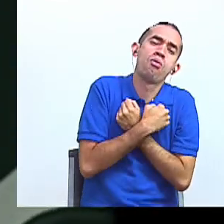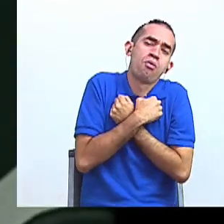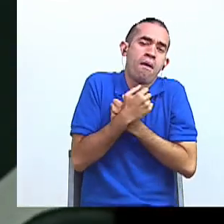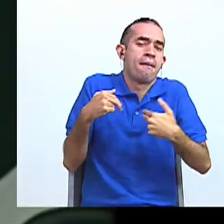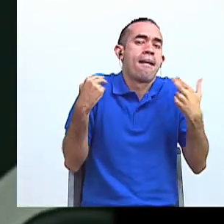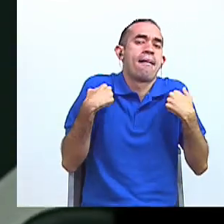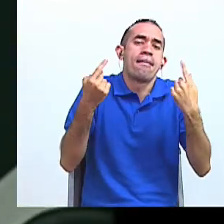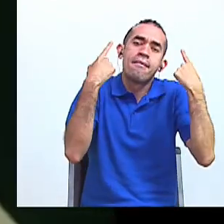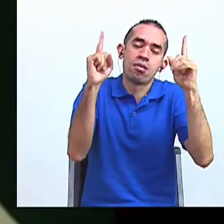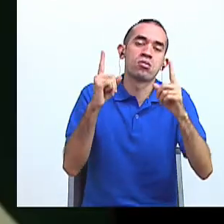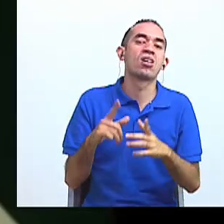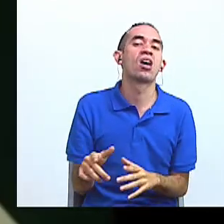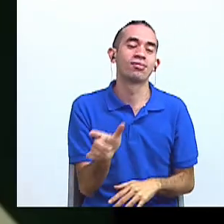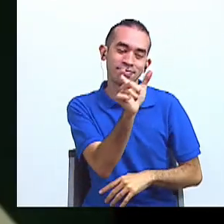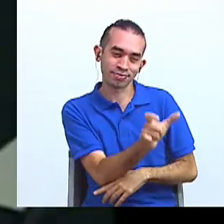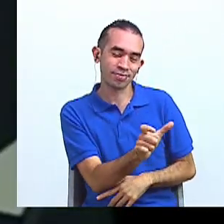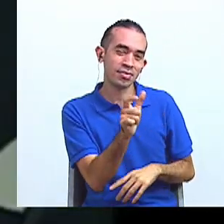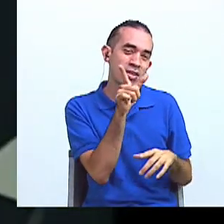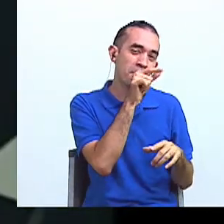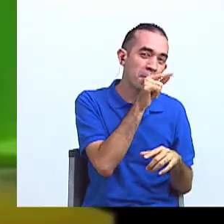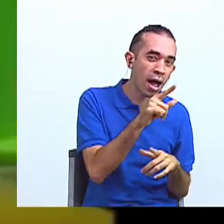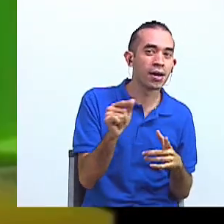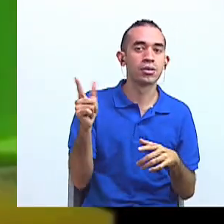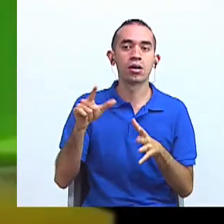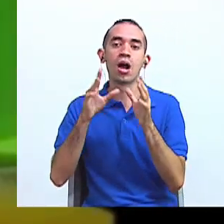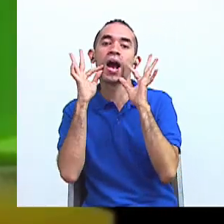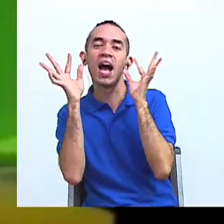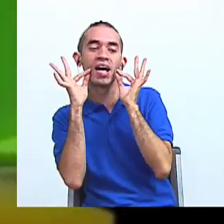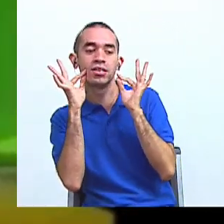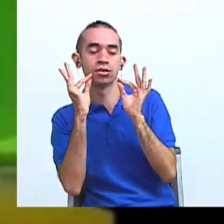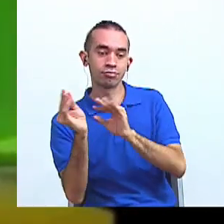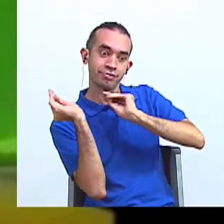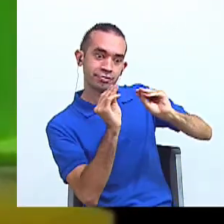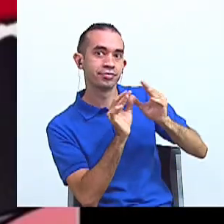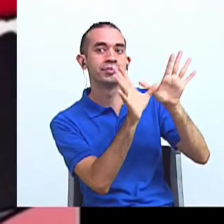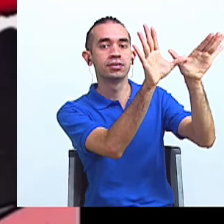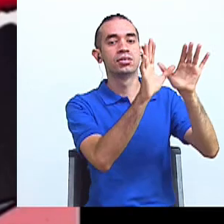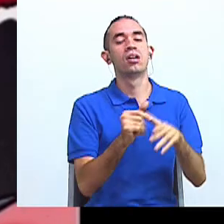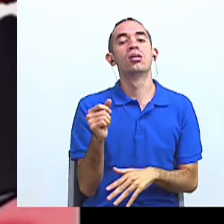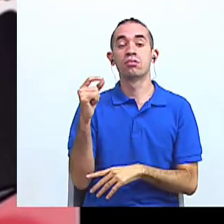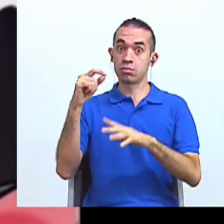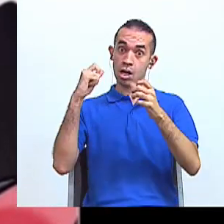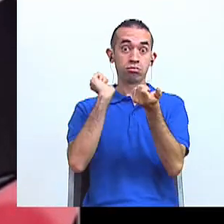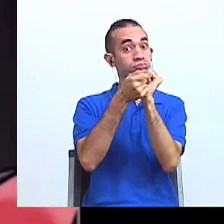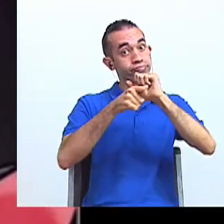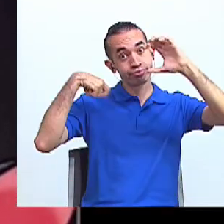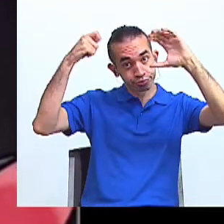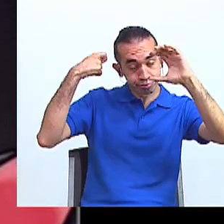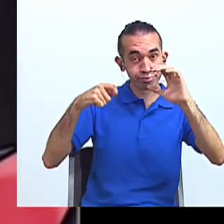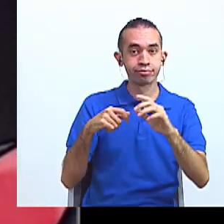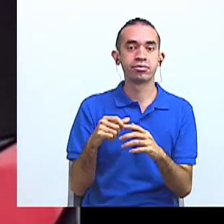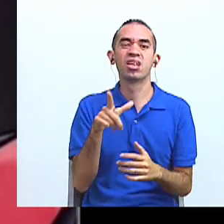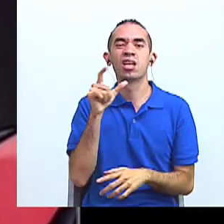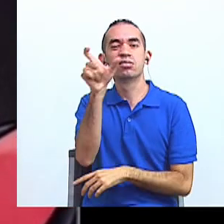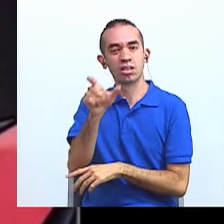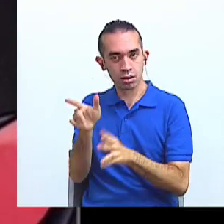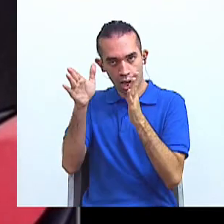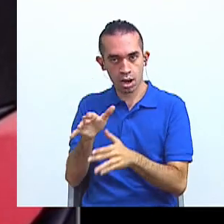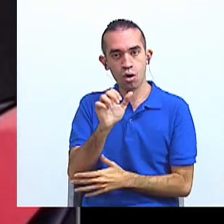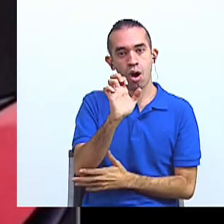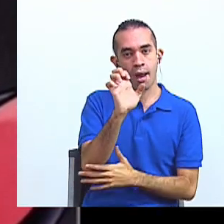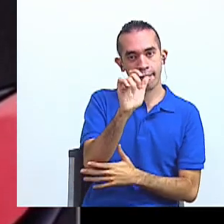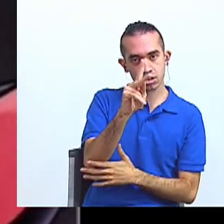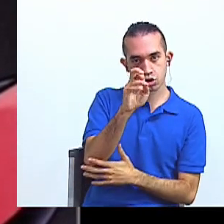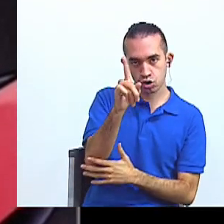la historia de Afortunada y el gato Sorbas. Obra que tendría su versión cinematográfica animada, dirigida por el italiano Enzo Dialó,